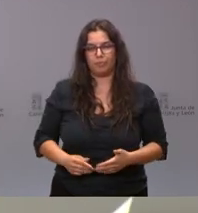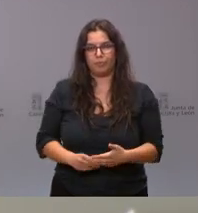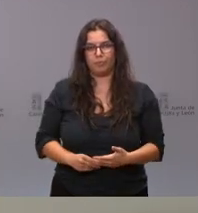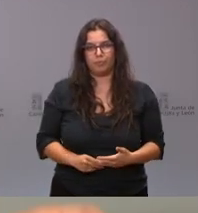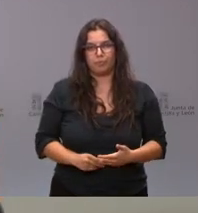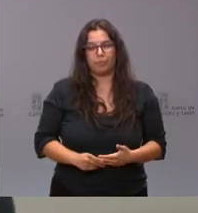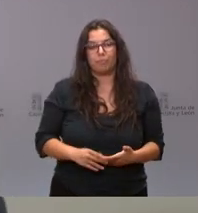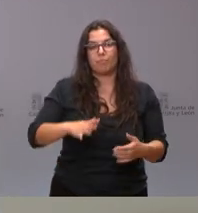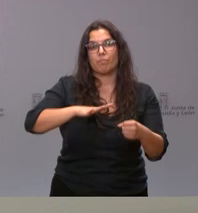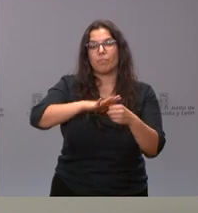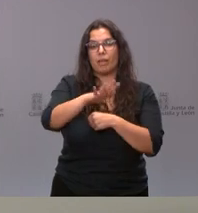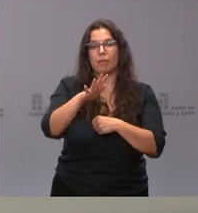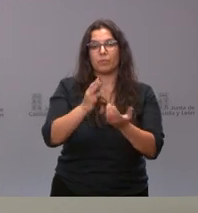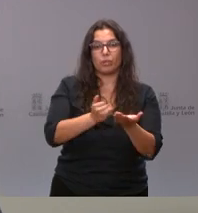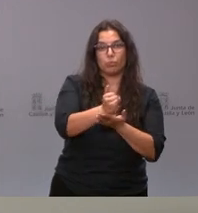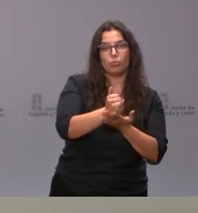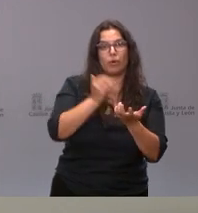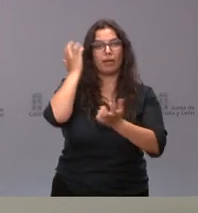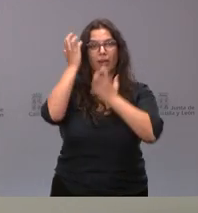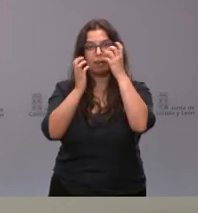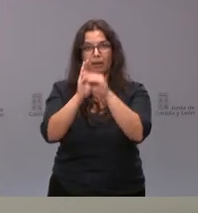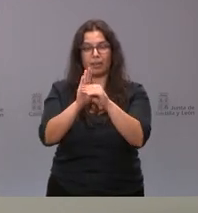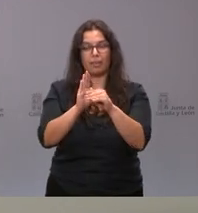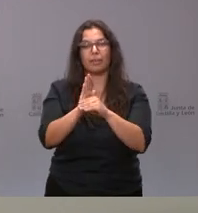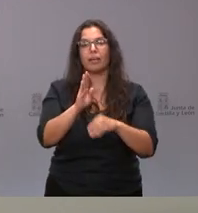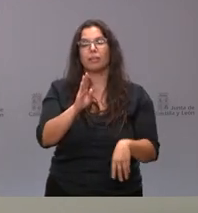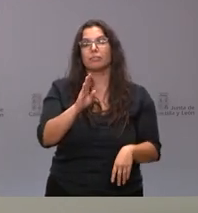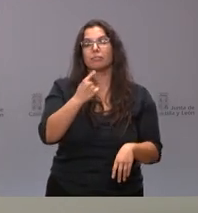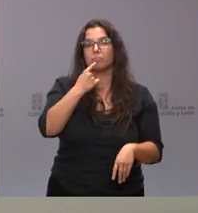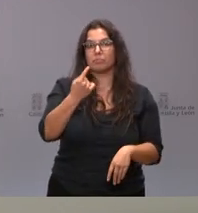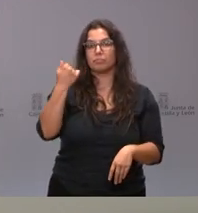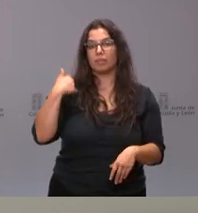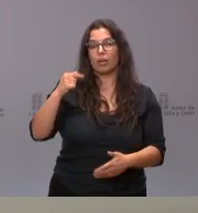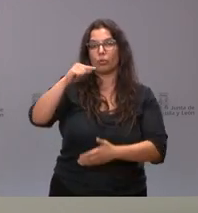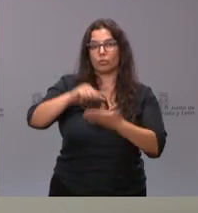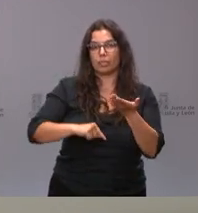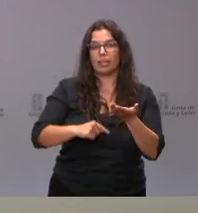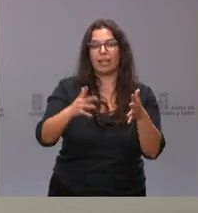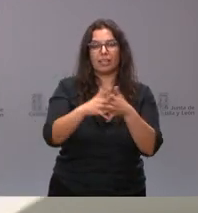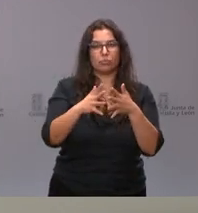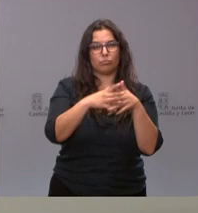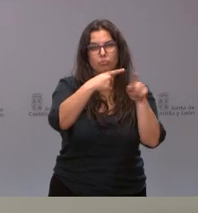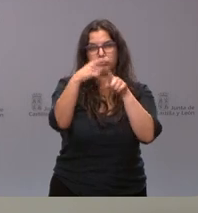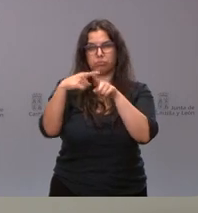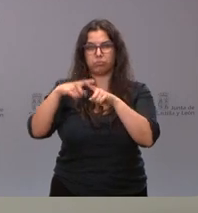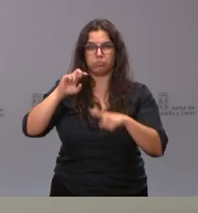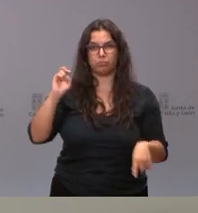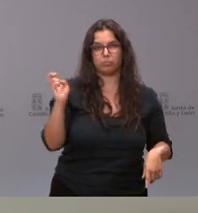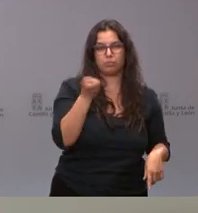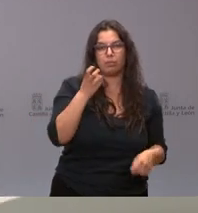En el ámbito de la agricultura y ganadería se comunican las contrataciones de diversas infraestructuras en el ámbito